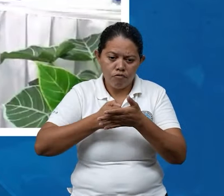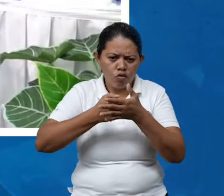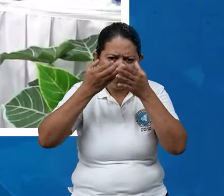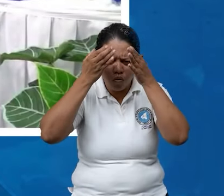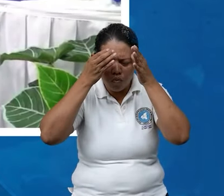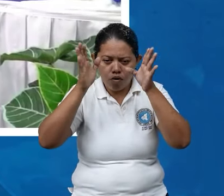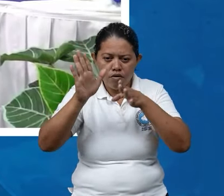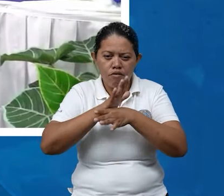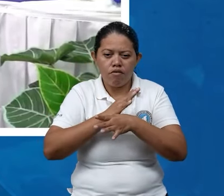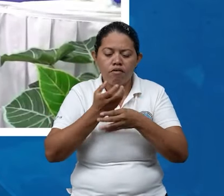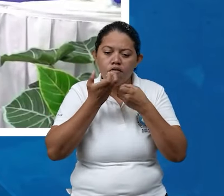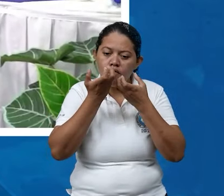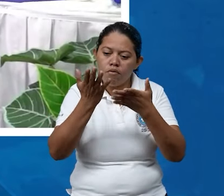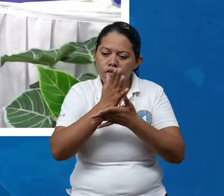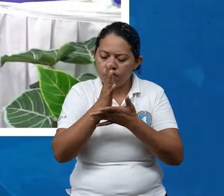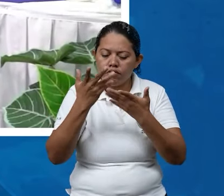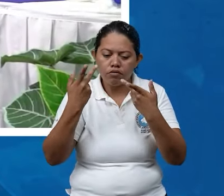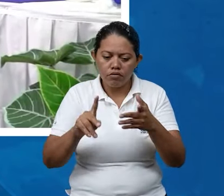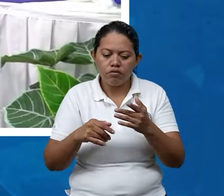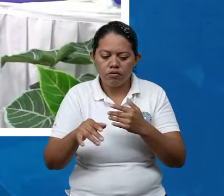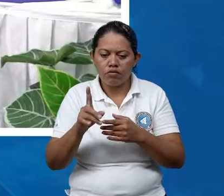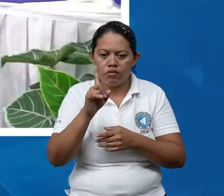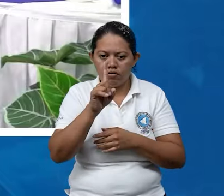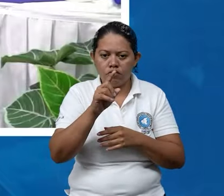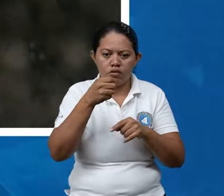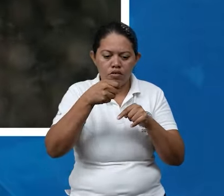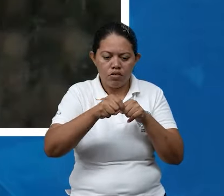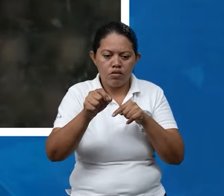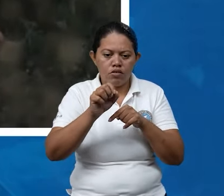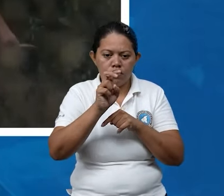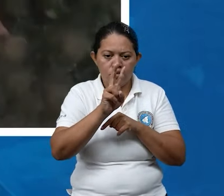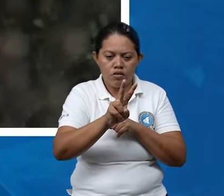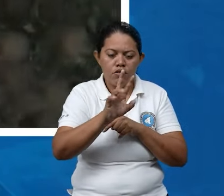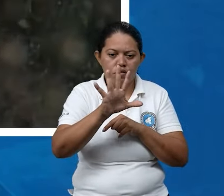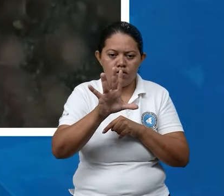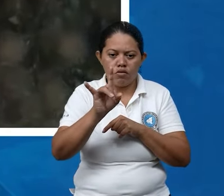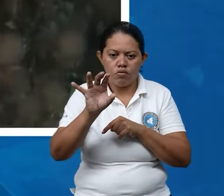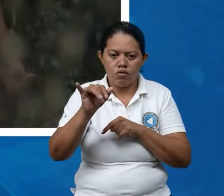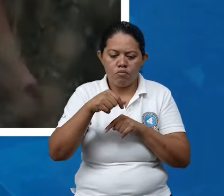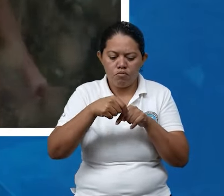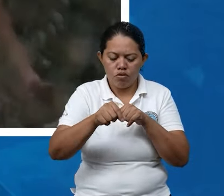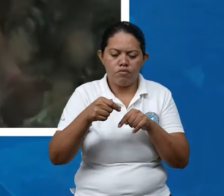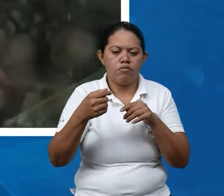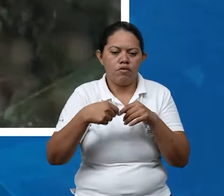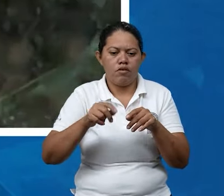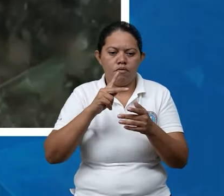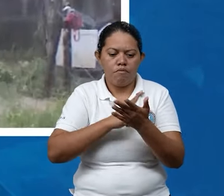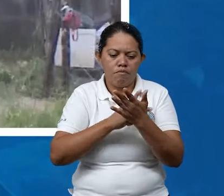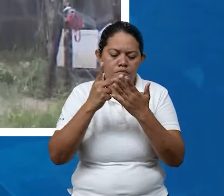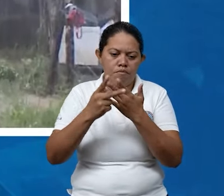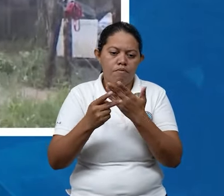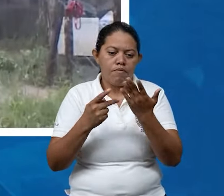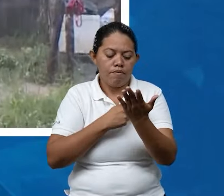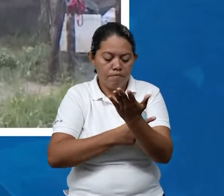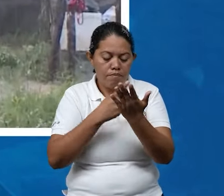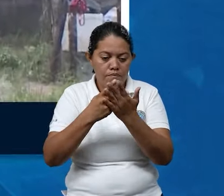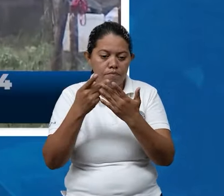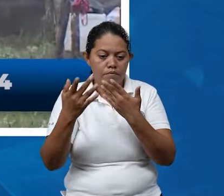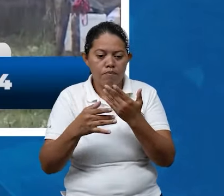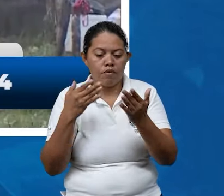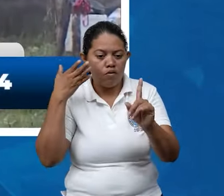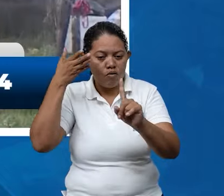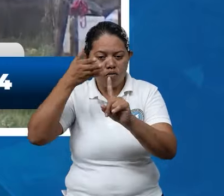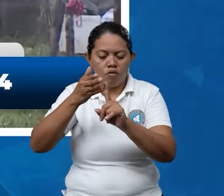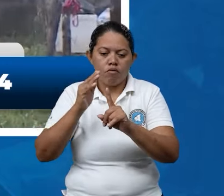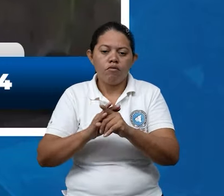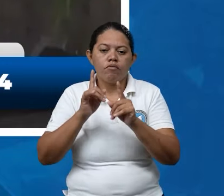cualquier situación que se presente en los 153 municipios del país. El Plan Nacional tiene un